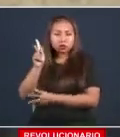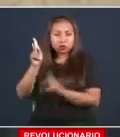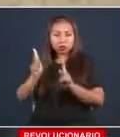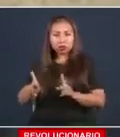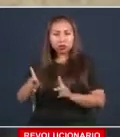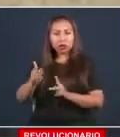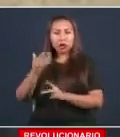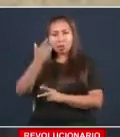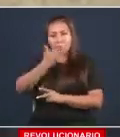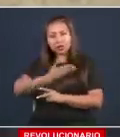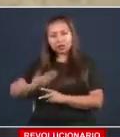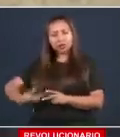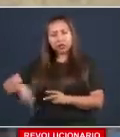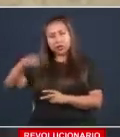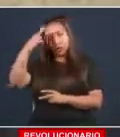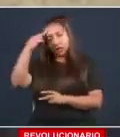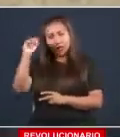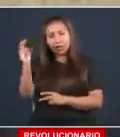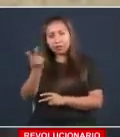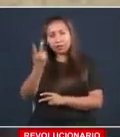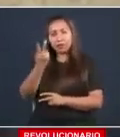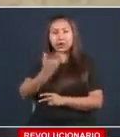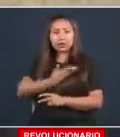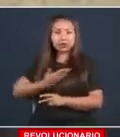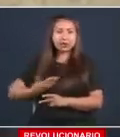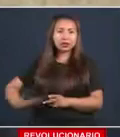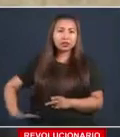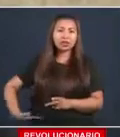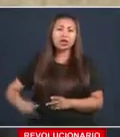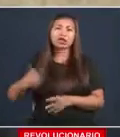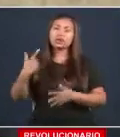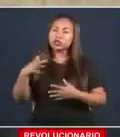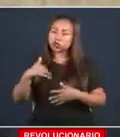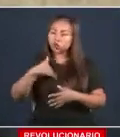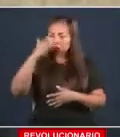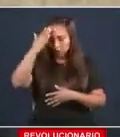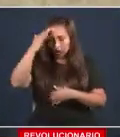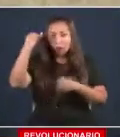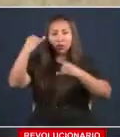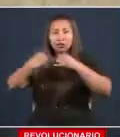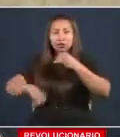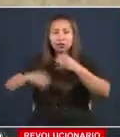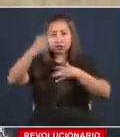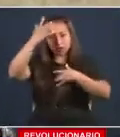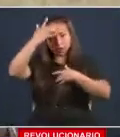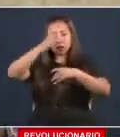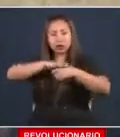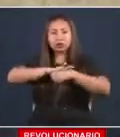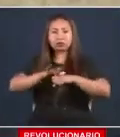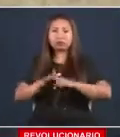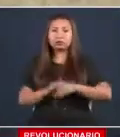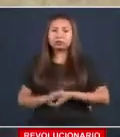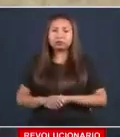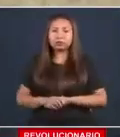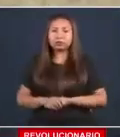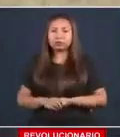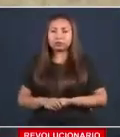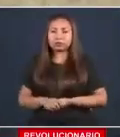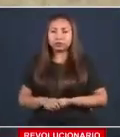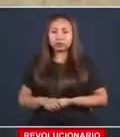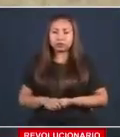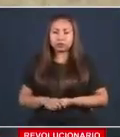Y después que pase esto, porque esto va a pasar y que se haga la auditoría